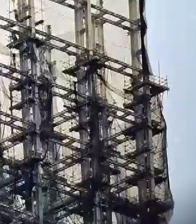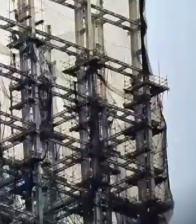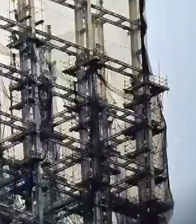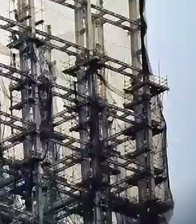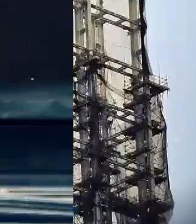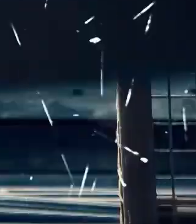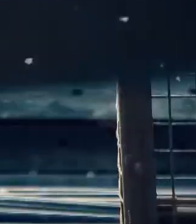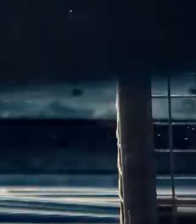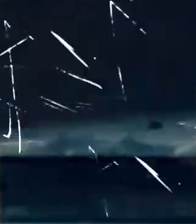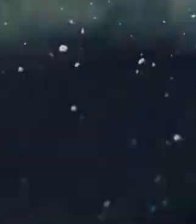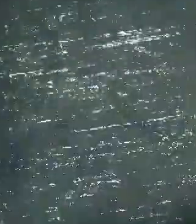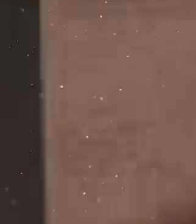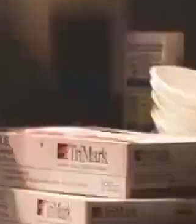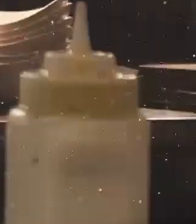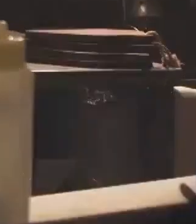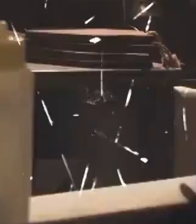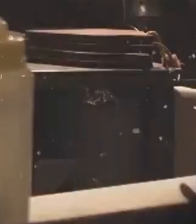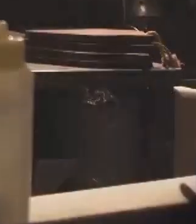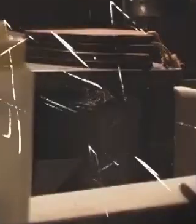We'll right